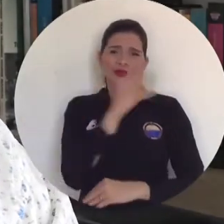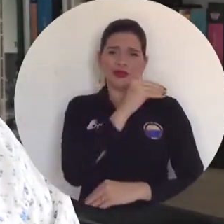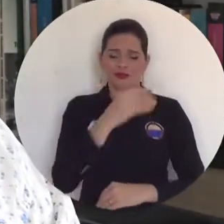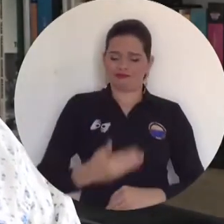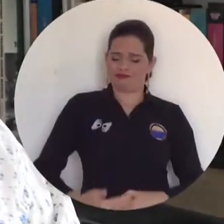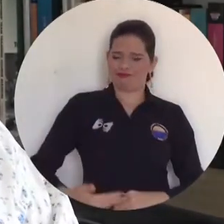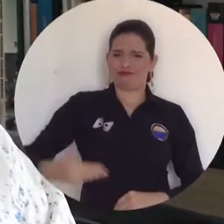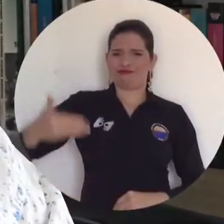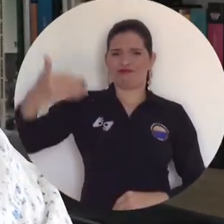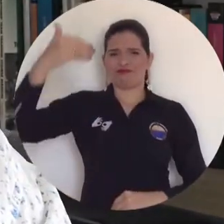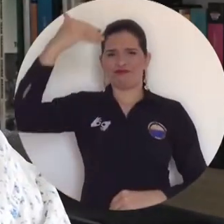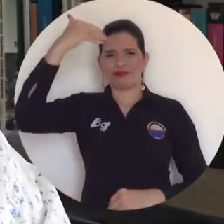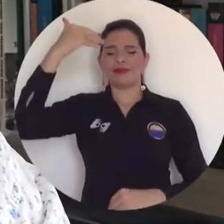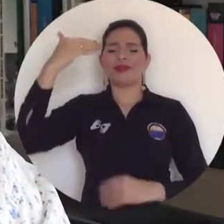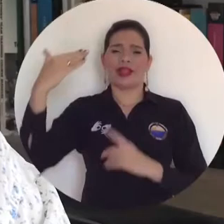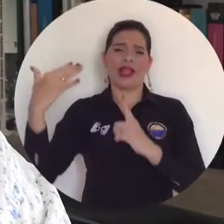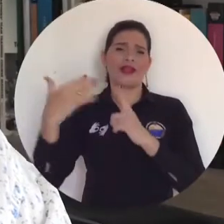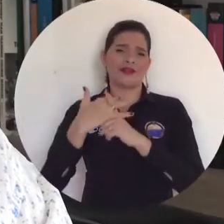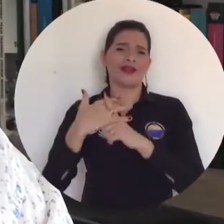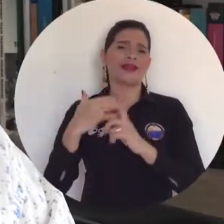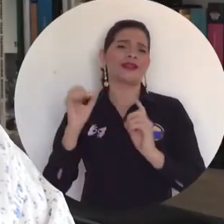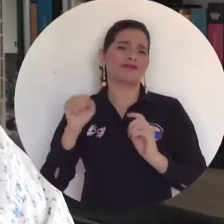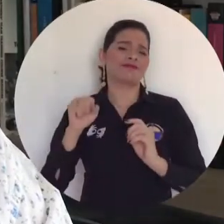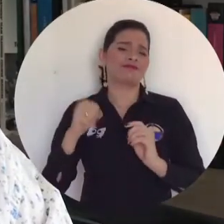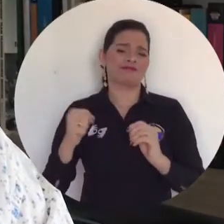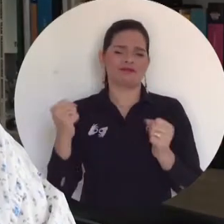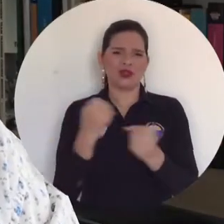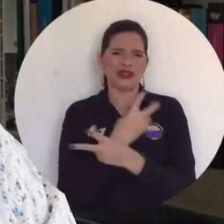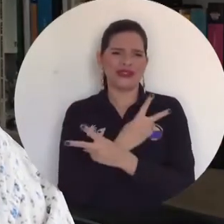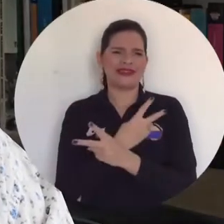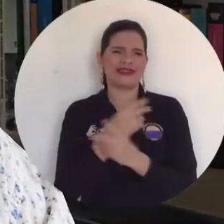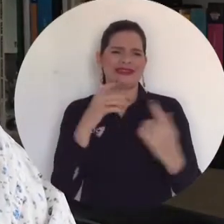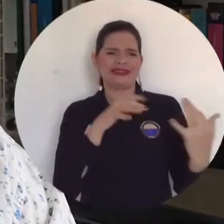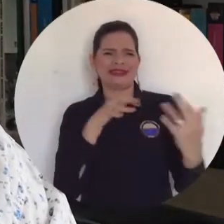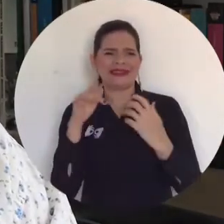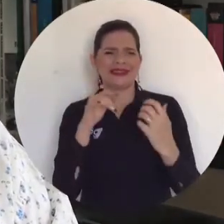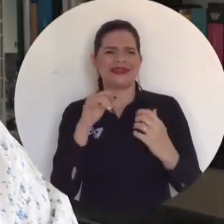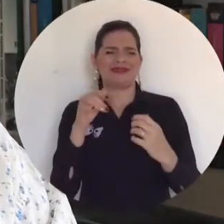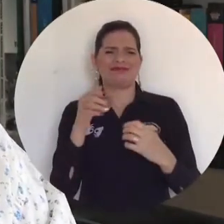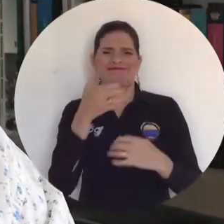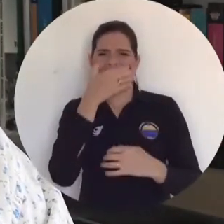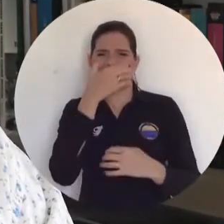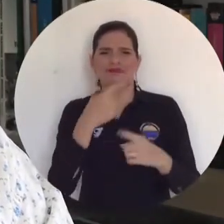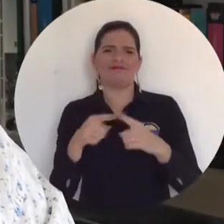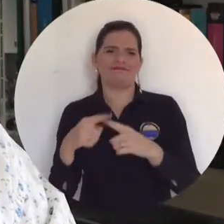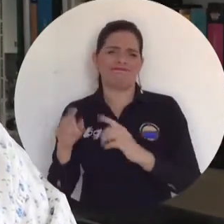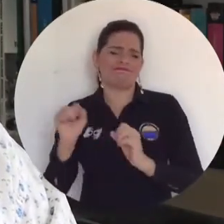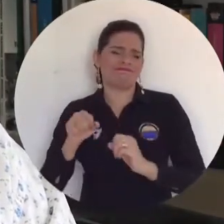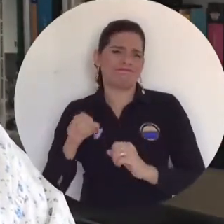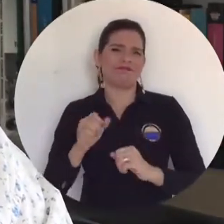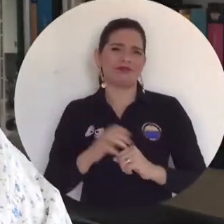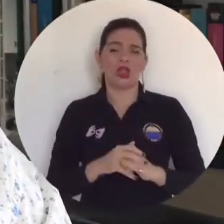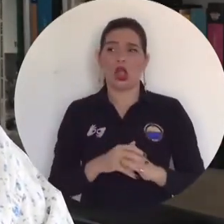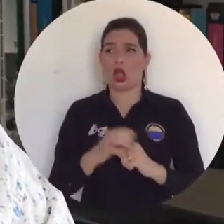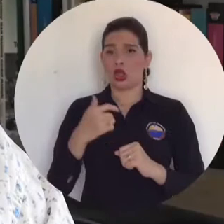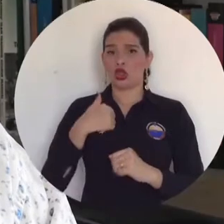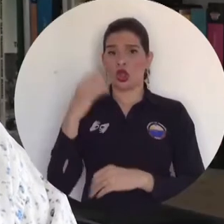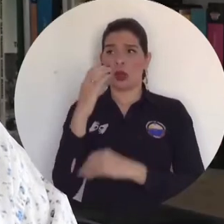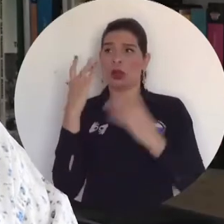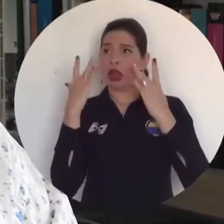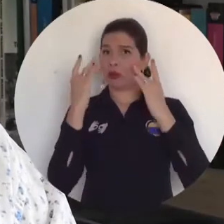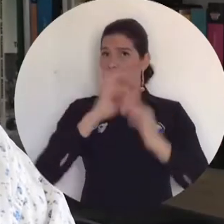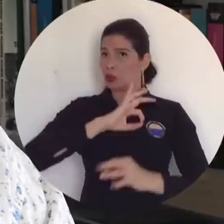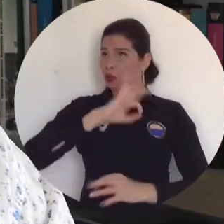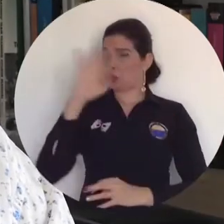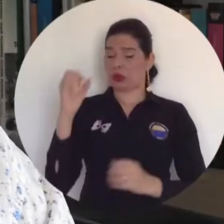como todos nosotros los colombianos, a algunos nos ha afectado de una manera y a otros de otra, pero no hay colombiano que no haya